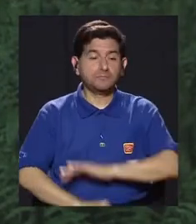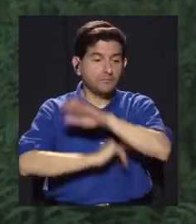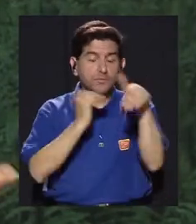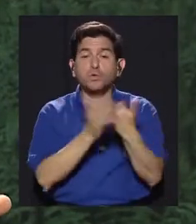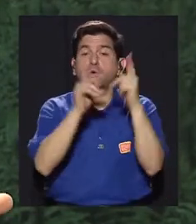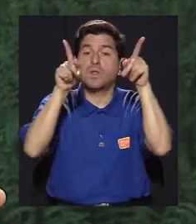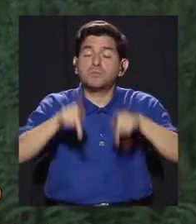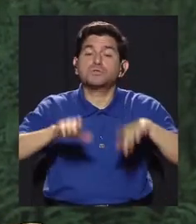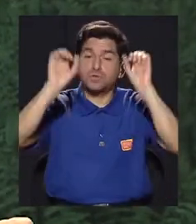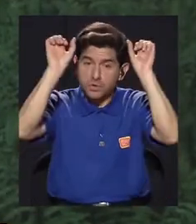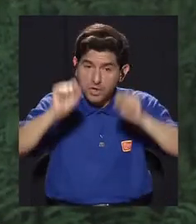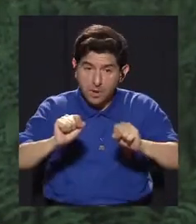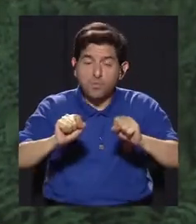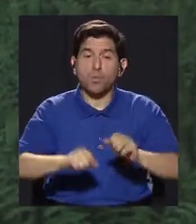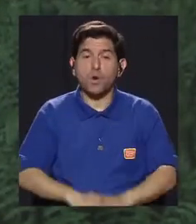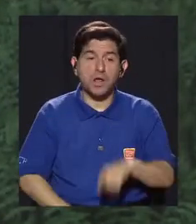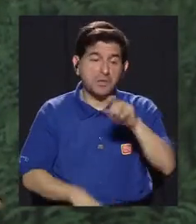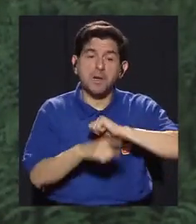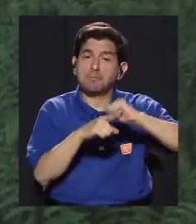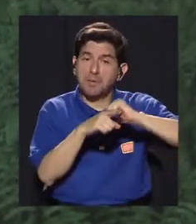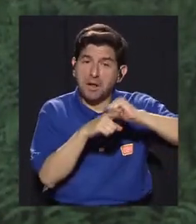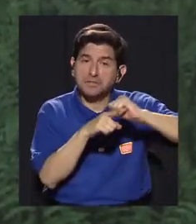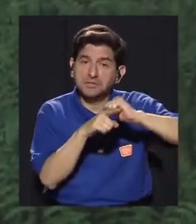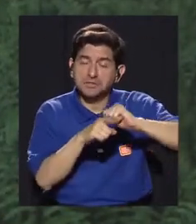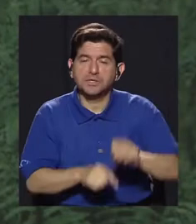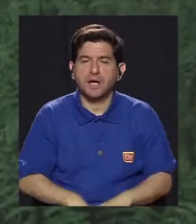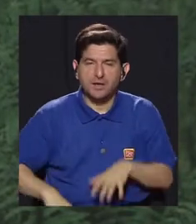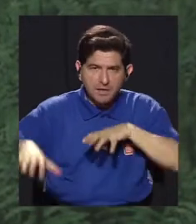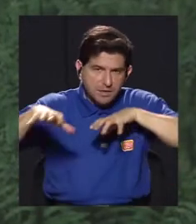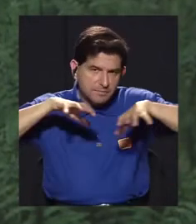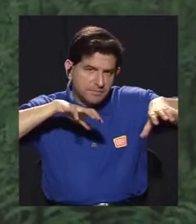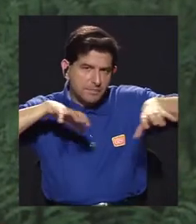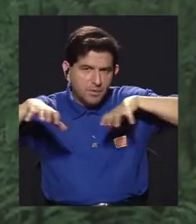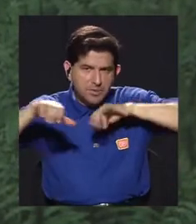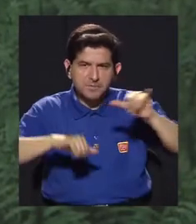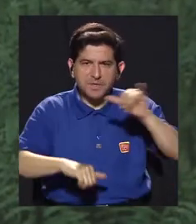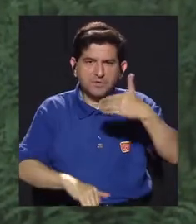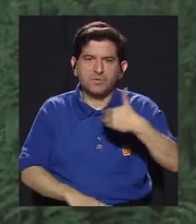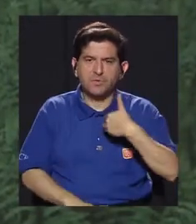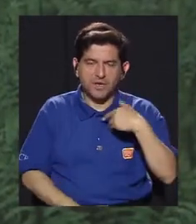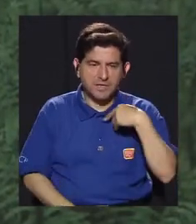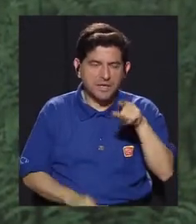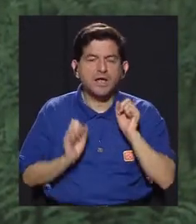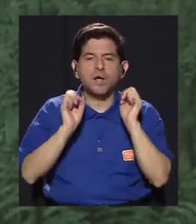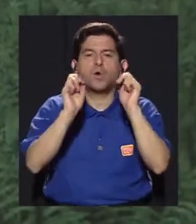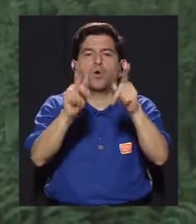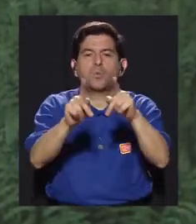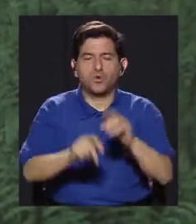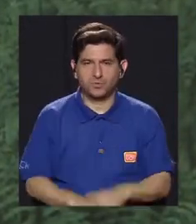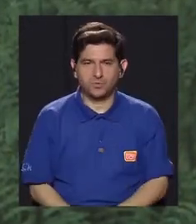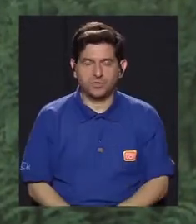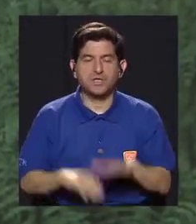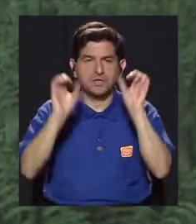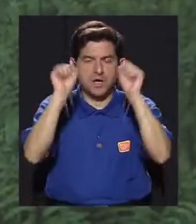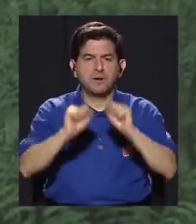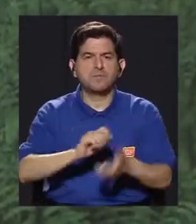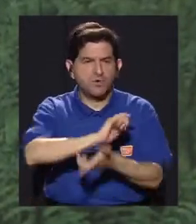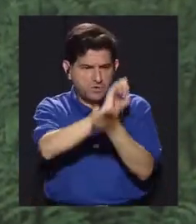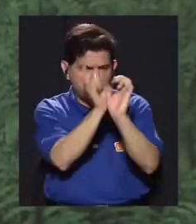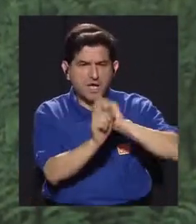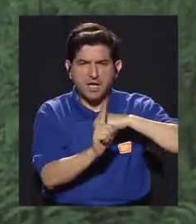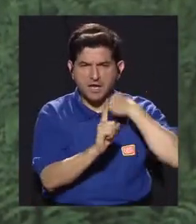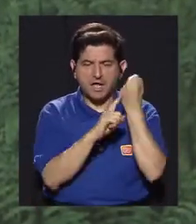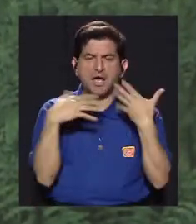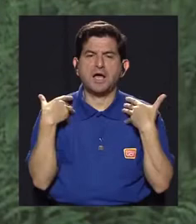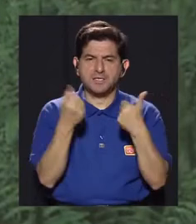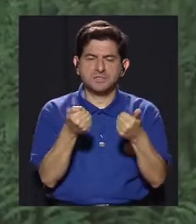Entonces, cualquier persona puede acercarse a practicarlo, porque los movimientos también tienen esa posibilidad de que